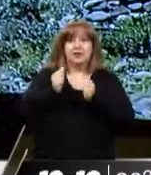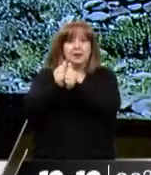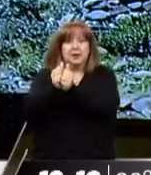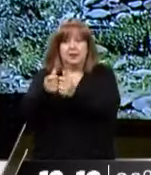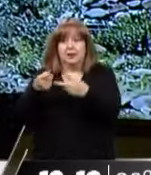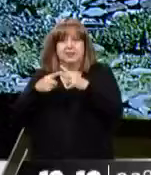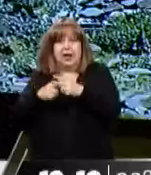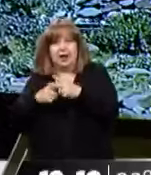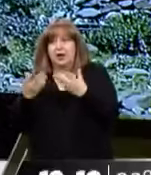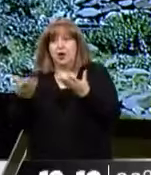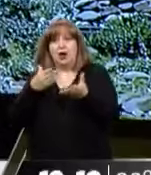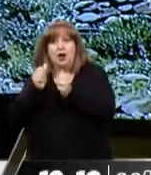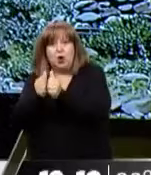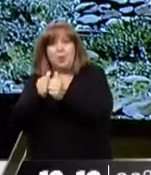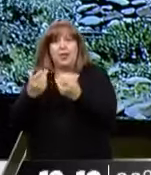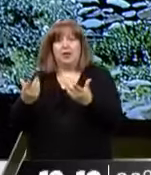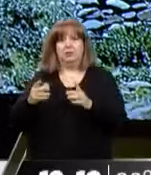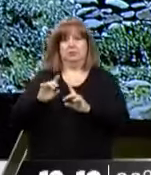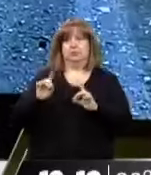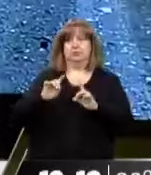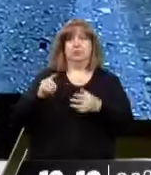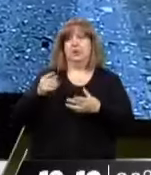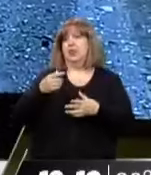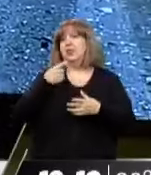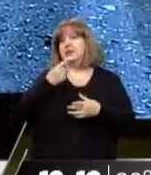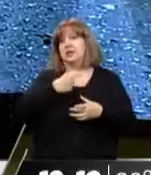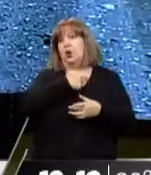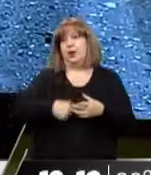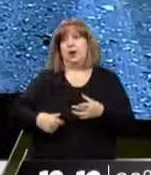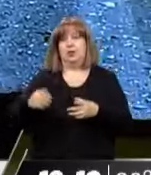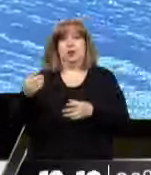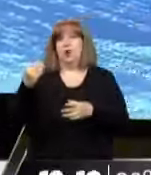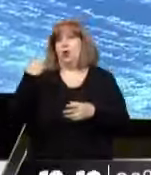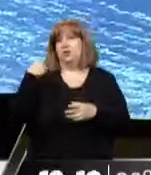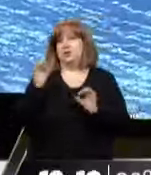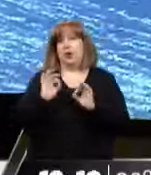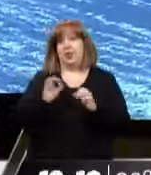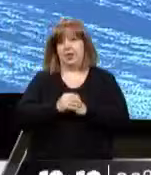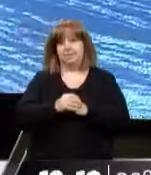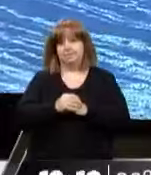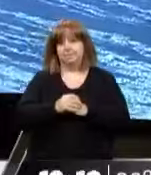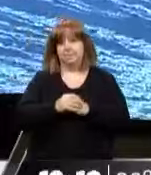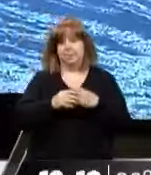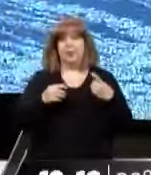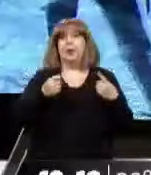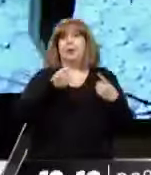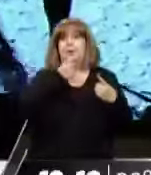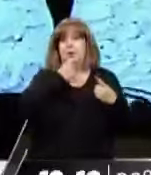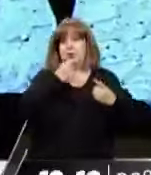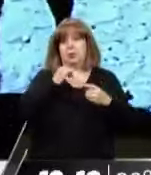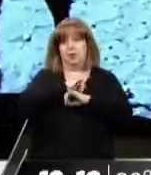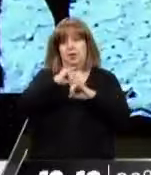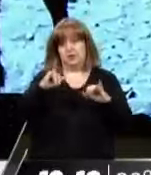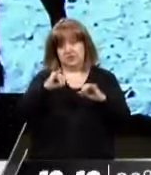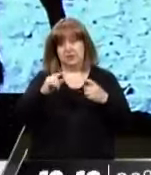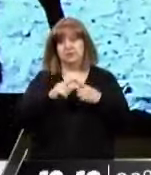ahora formalmente, por la vía administrativa o la vía judicial, a contrarrestar esto. Mendoza que está diciendo dos cosas, por lo menos. Por un lado,